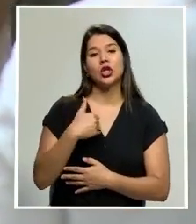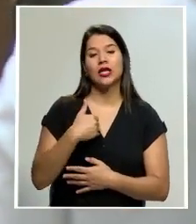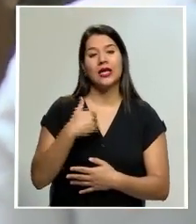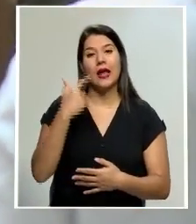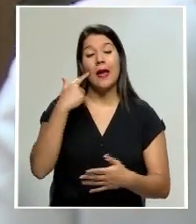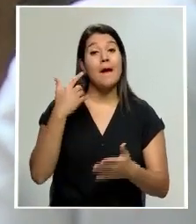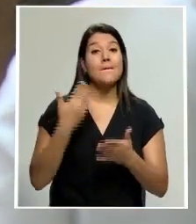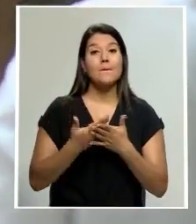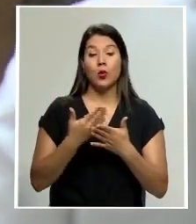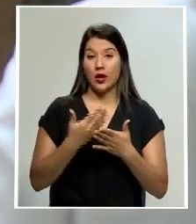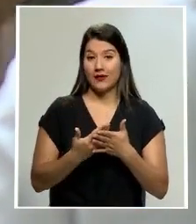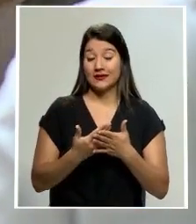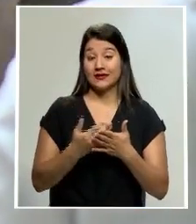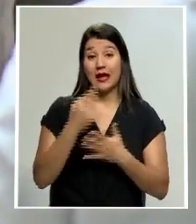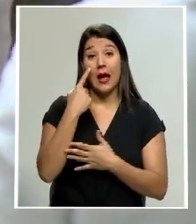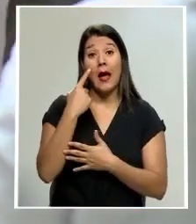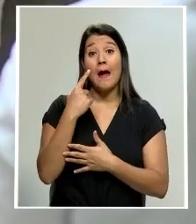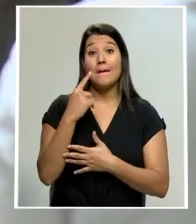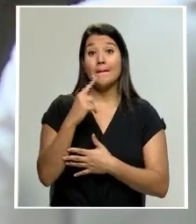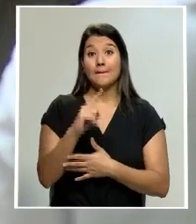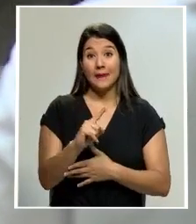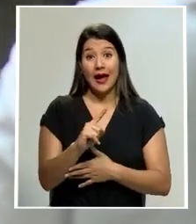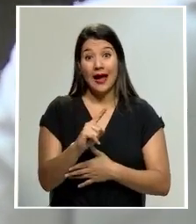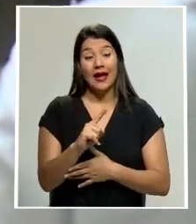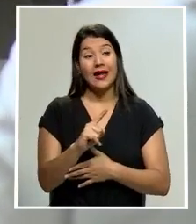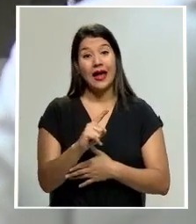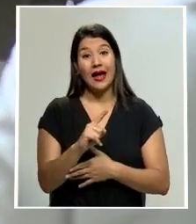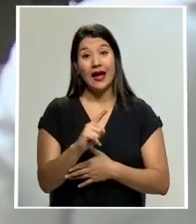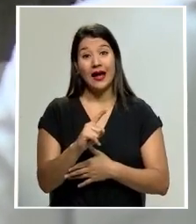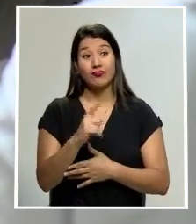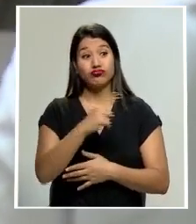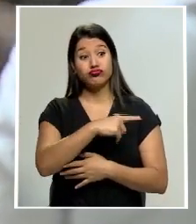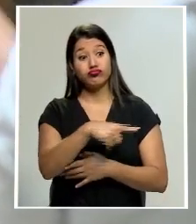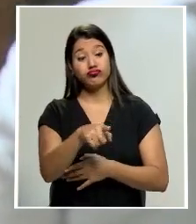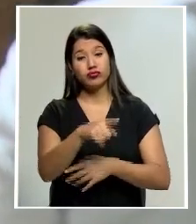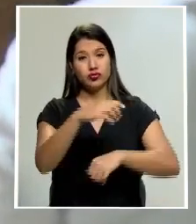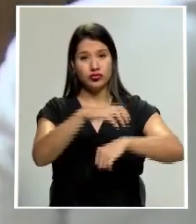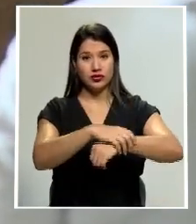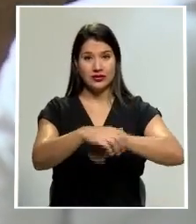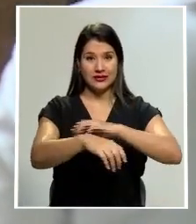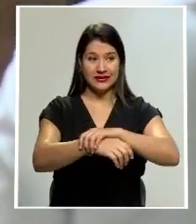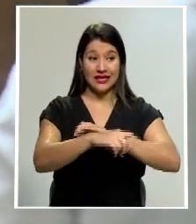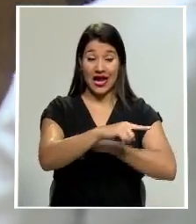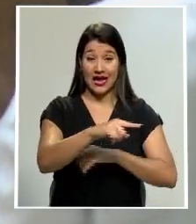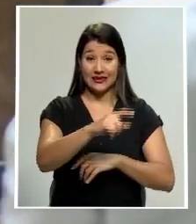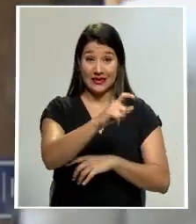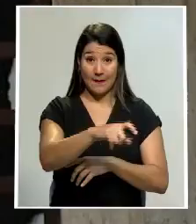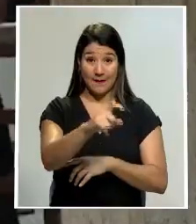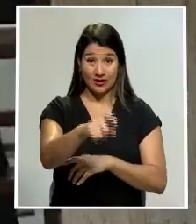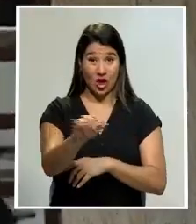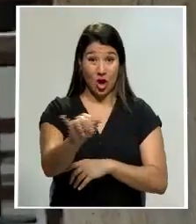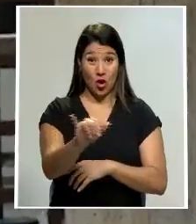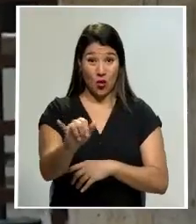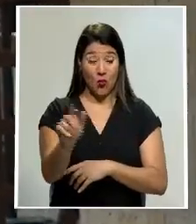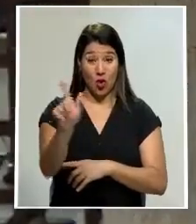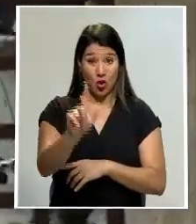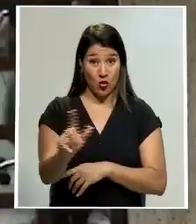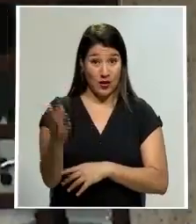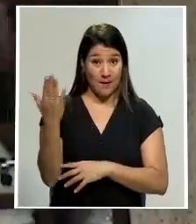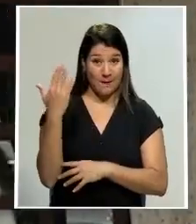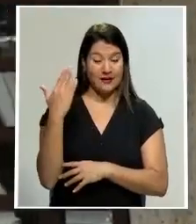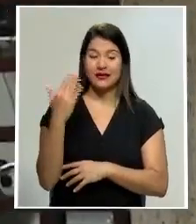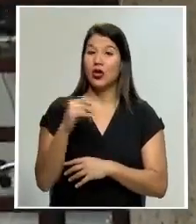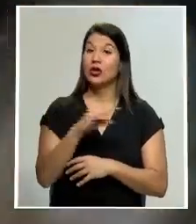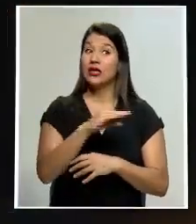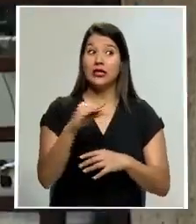pruebas para haberlos detenido de forma abrupta como lo hizo el día lunes y mantenerlos en